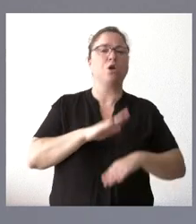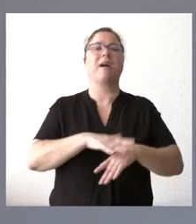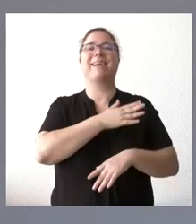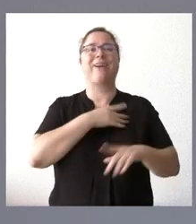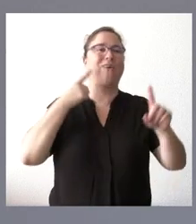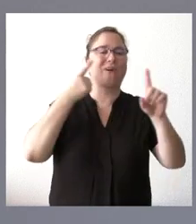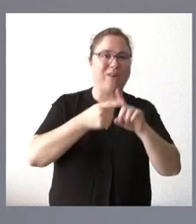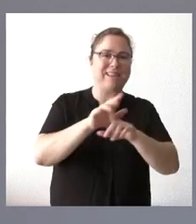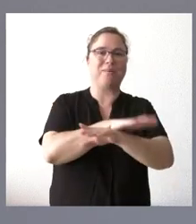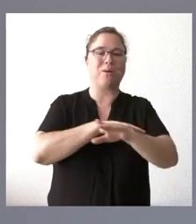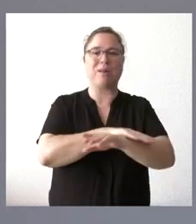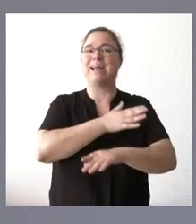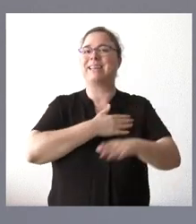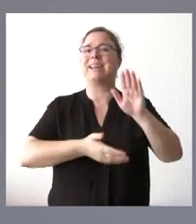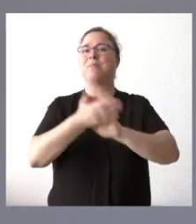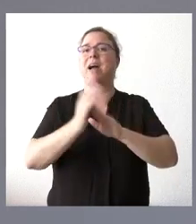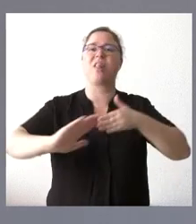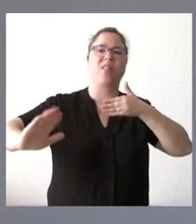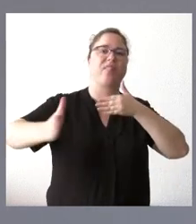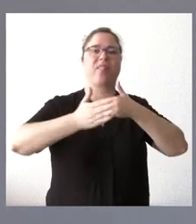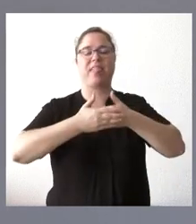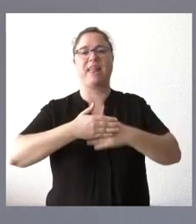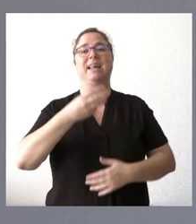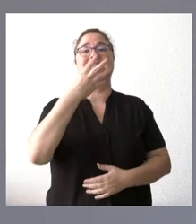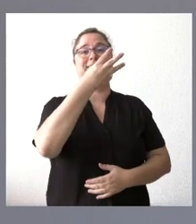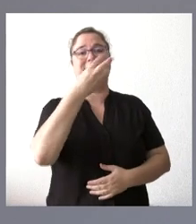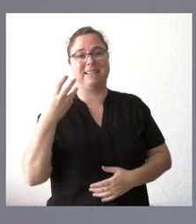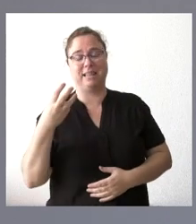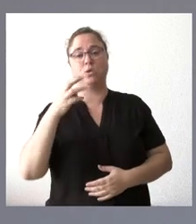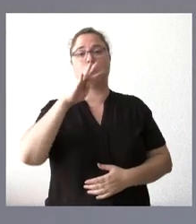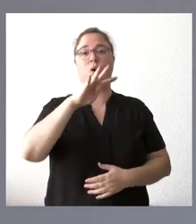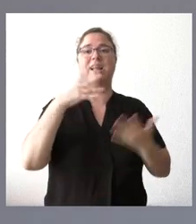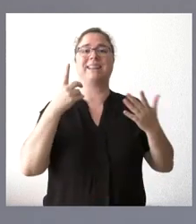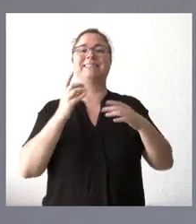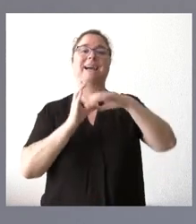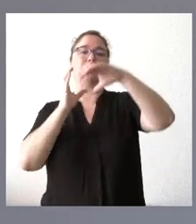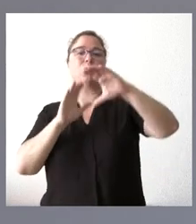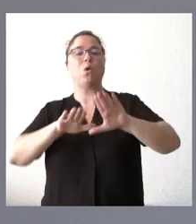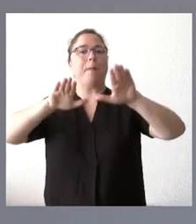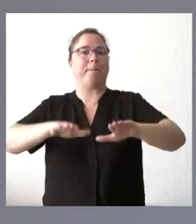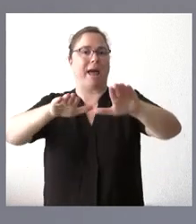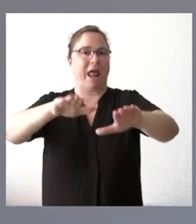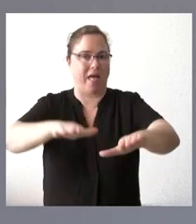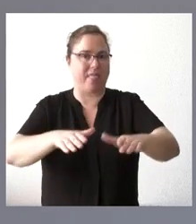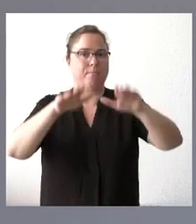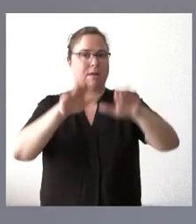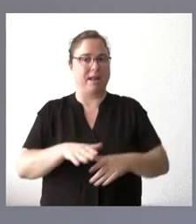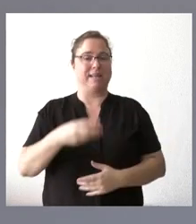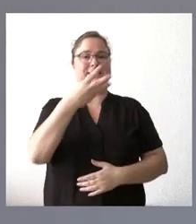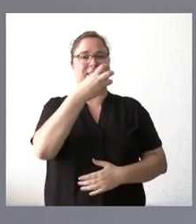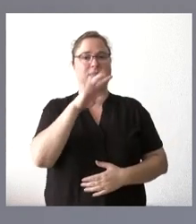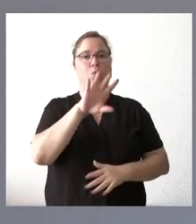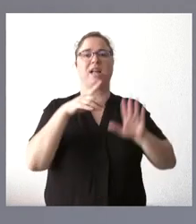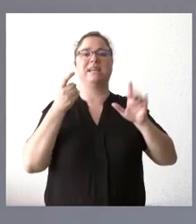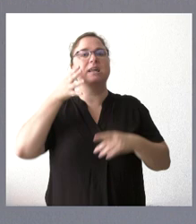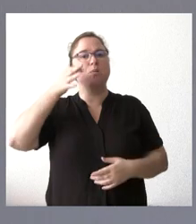Gobierno de plantear el cierre de 346 paradas de autobuses en 346 municipios de